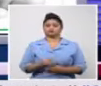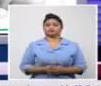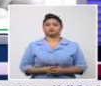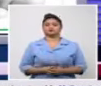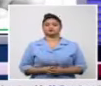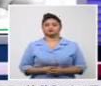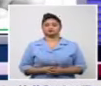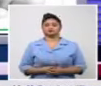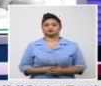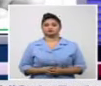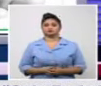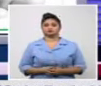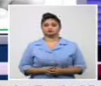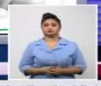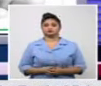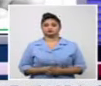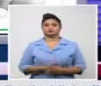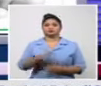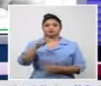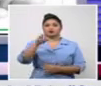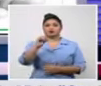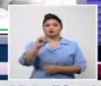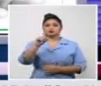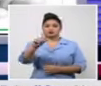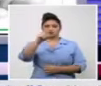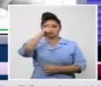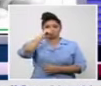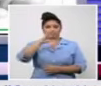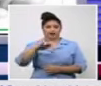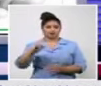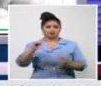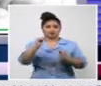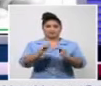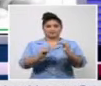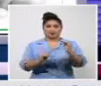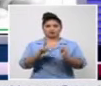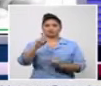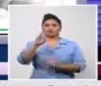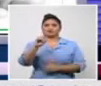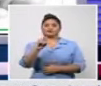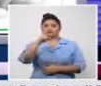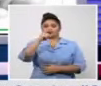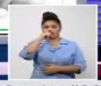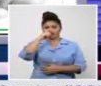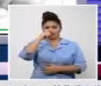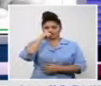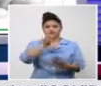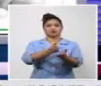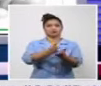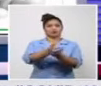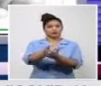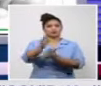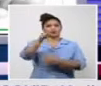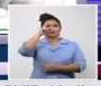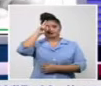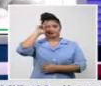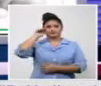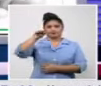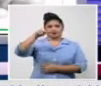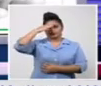médicos 101 pacientes diagnosticados ayer menores de 20 años activos en los hospitales pediátricos